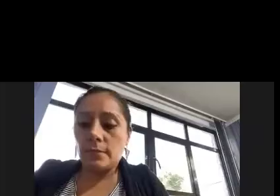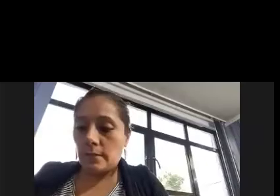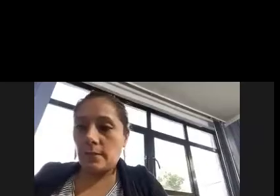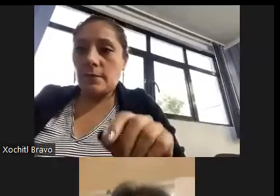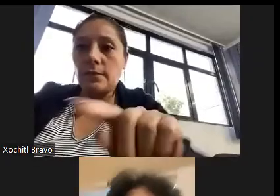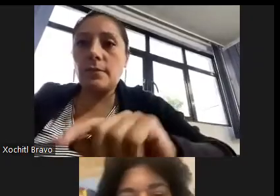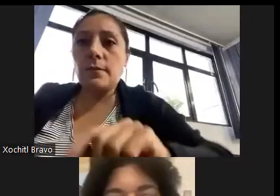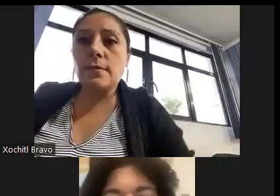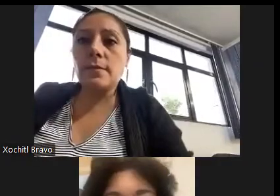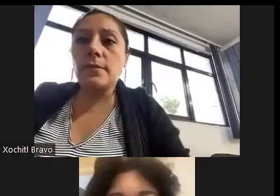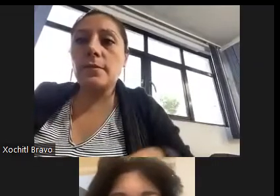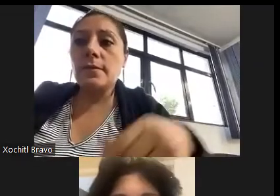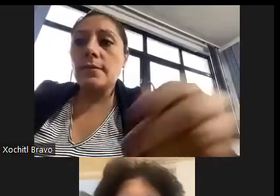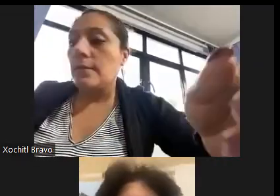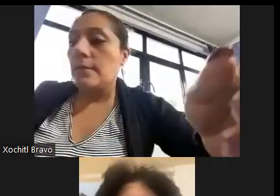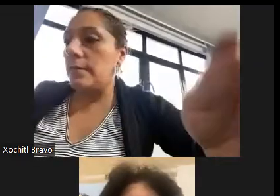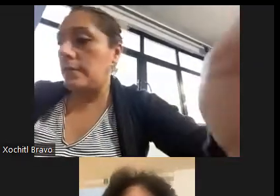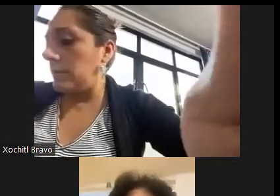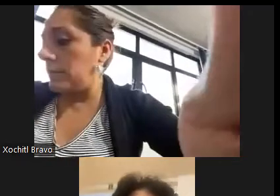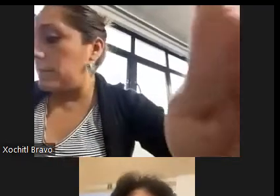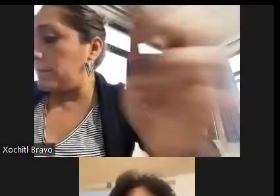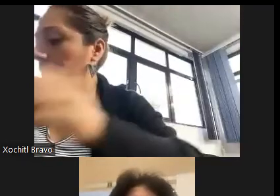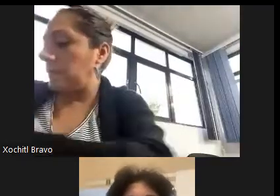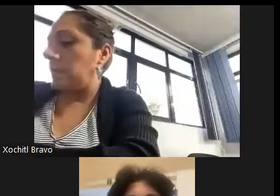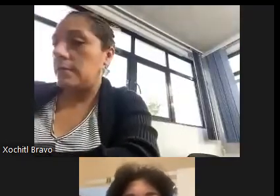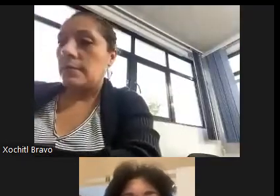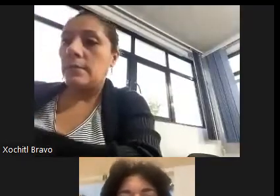cuatro, tres, dos, están a la isla.